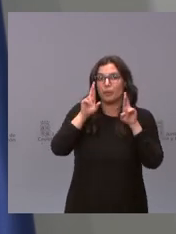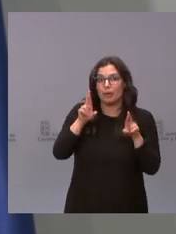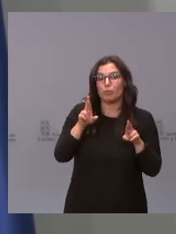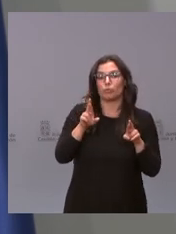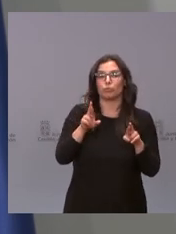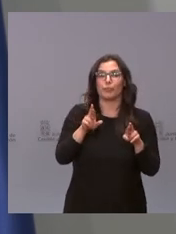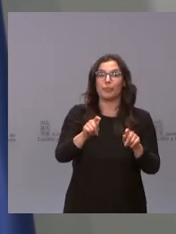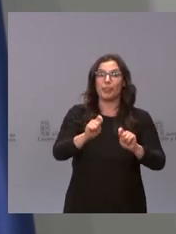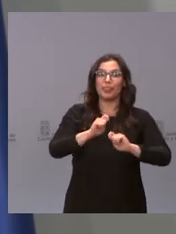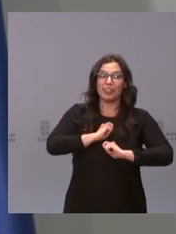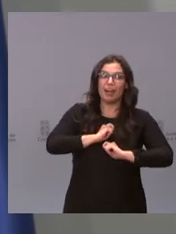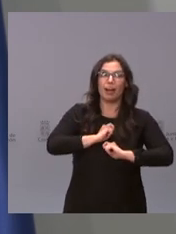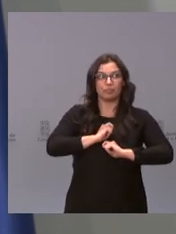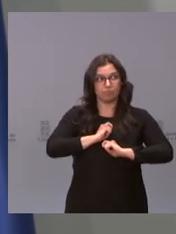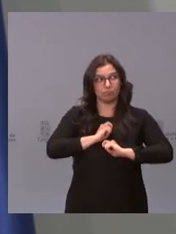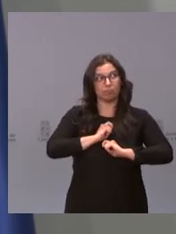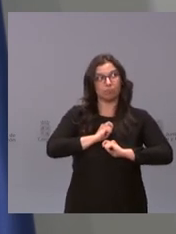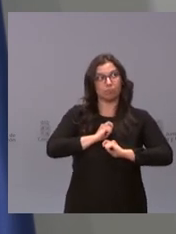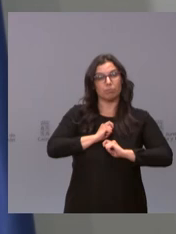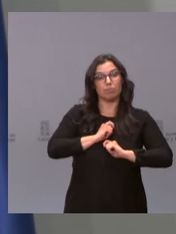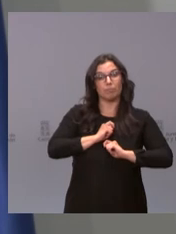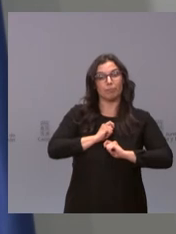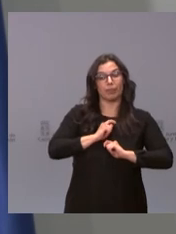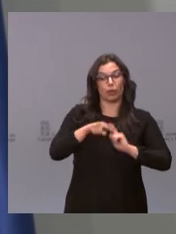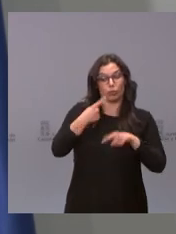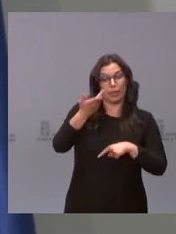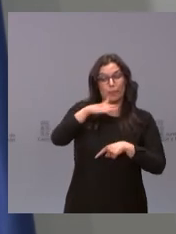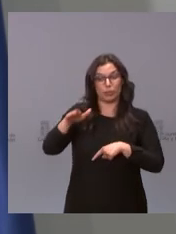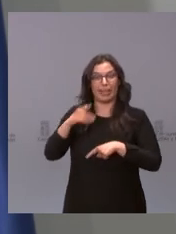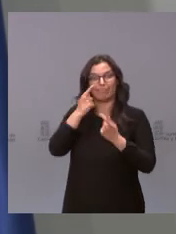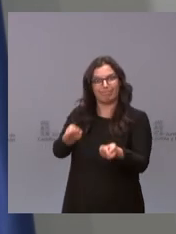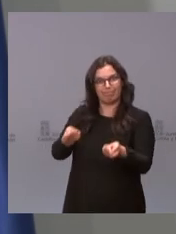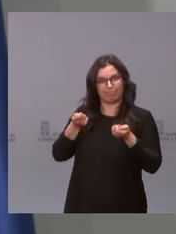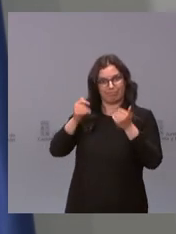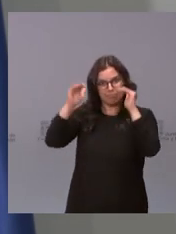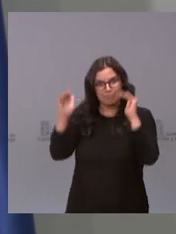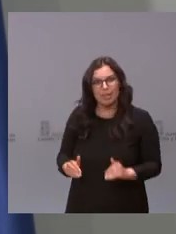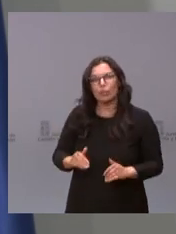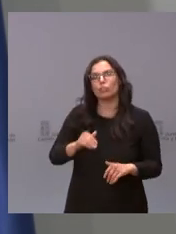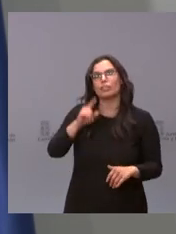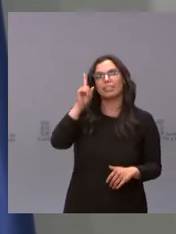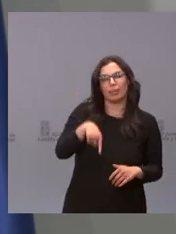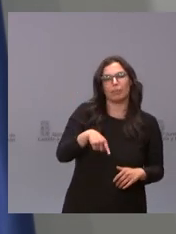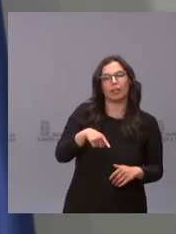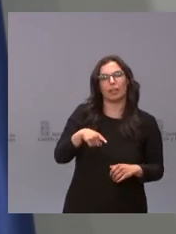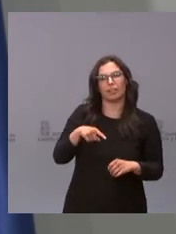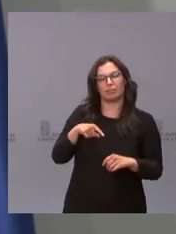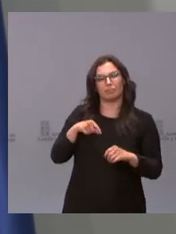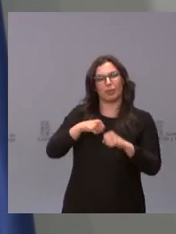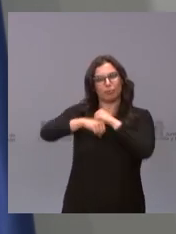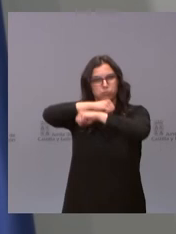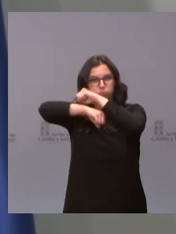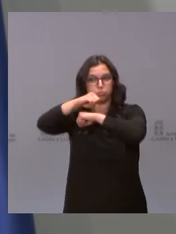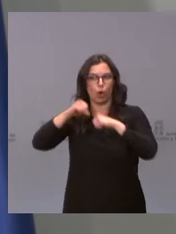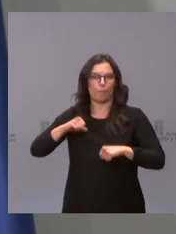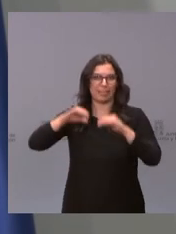reducir mucho la mortalidad y que nos permita también reducir la saturación hospitalaria saben que ahora mismo nuestra mayor